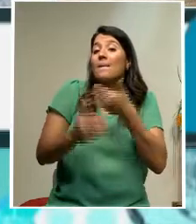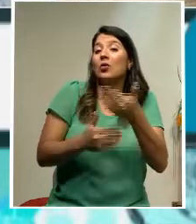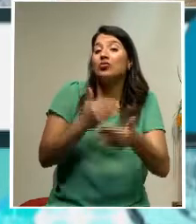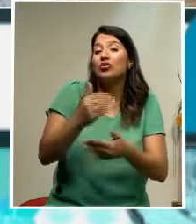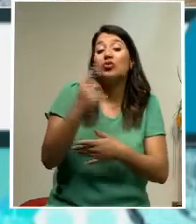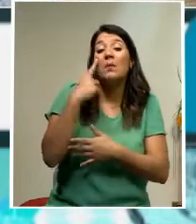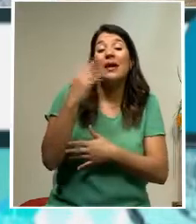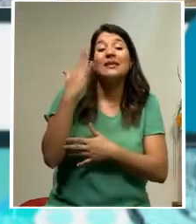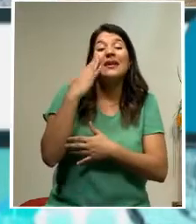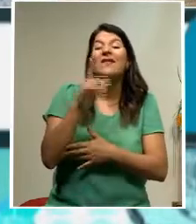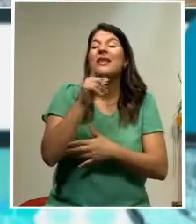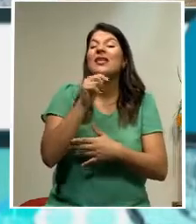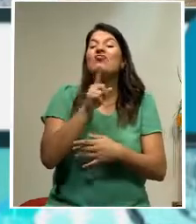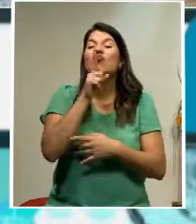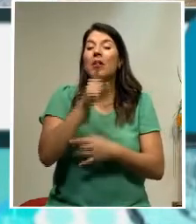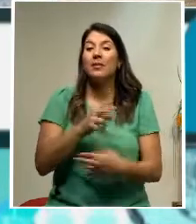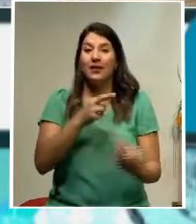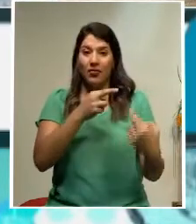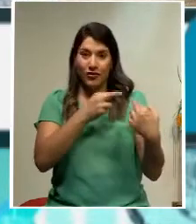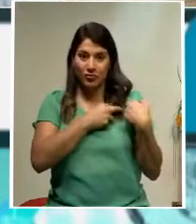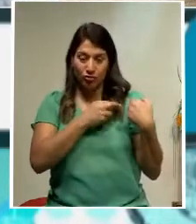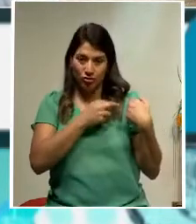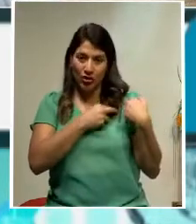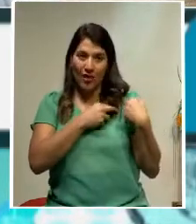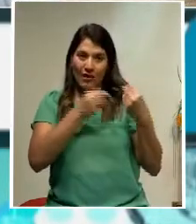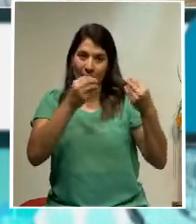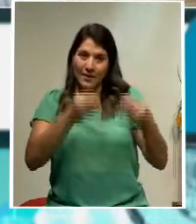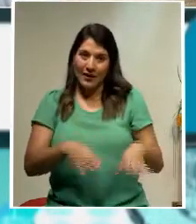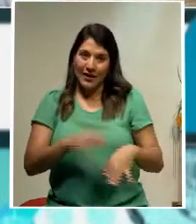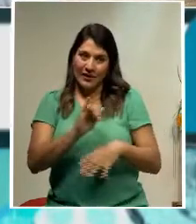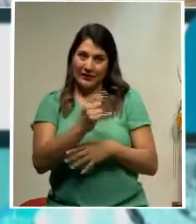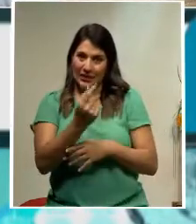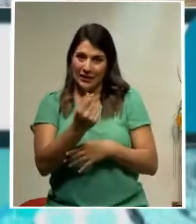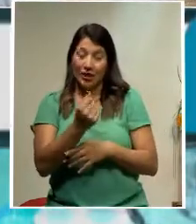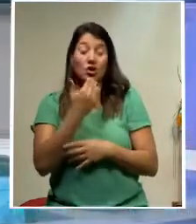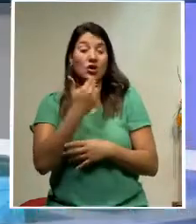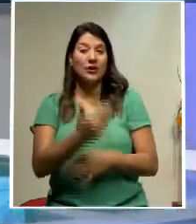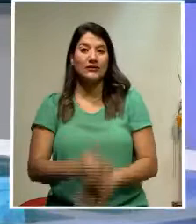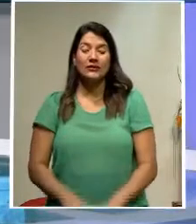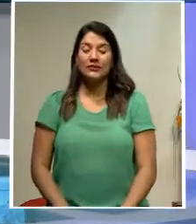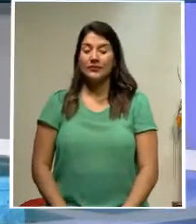responsables de que se hayan usado de esta manera. Gracias David Roberts.